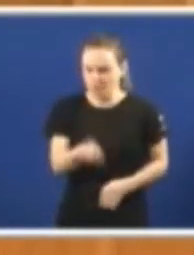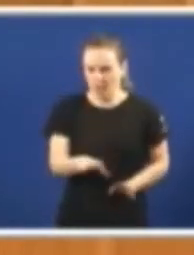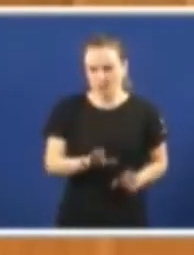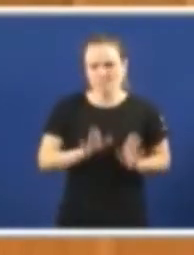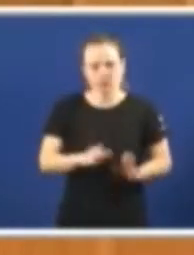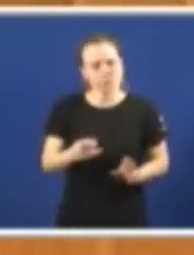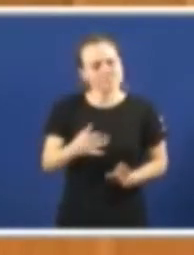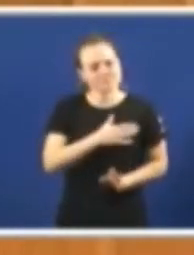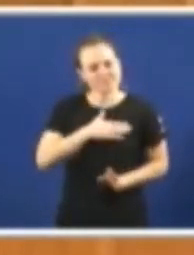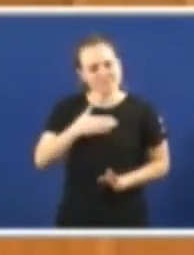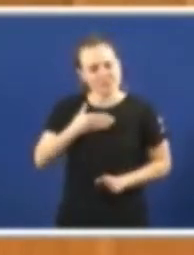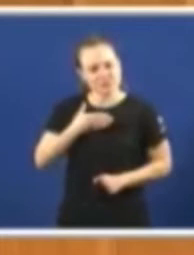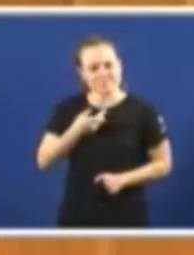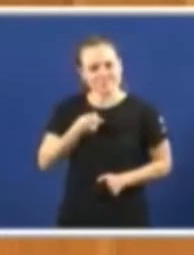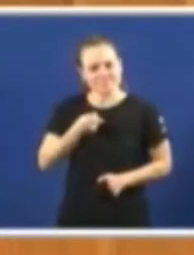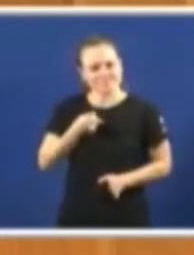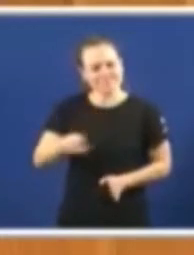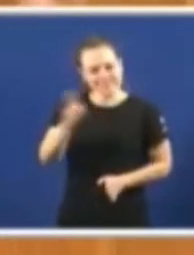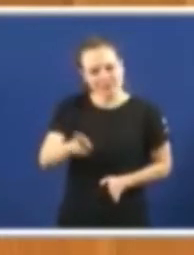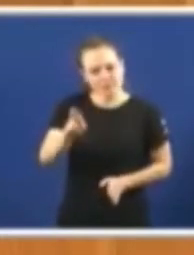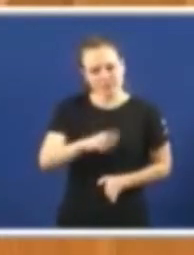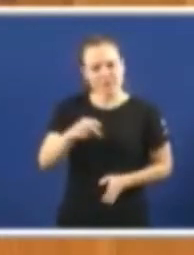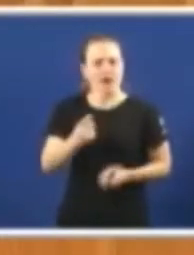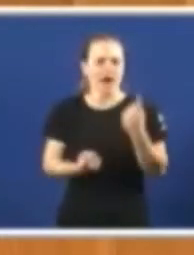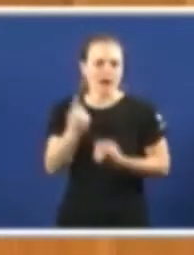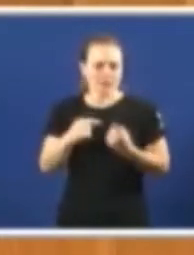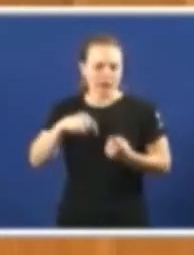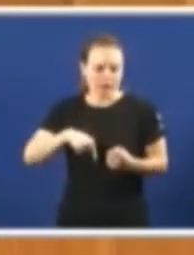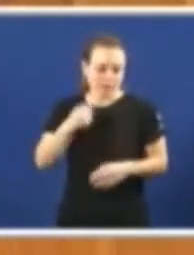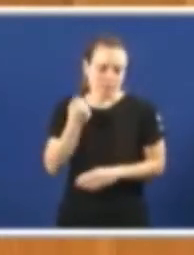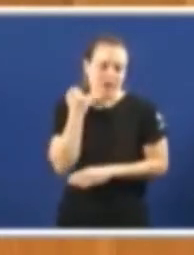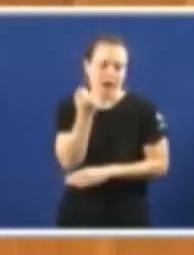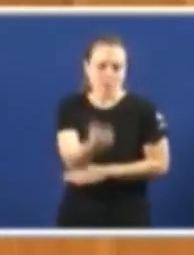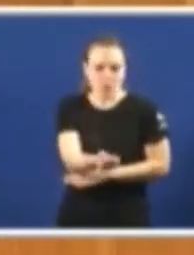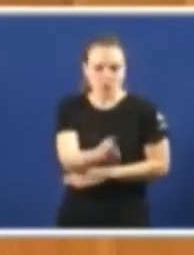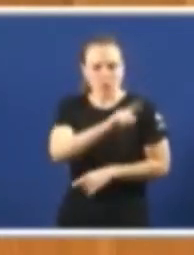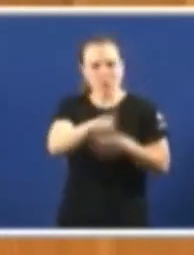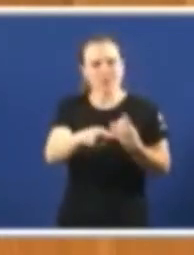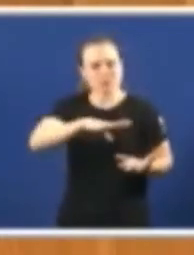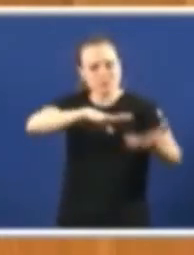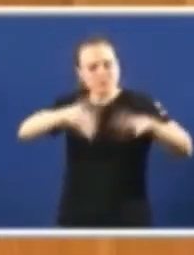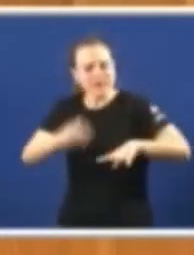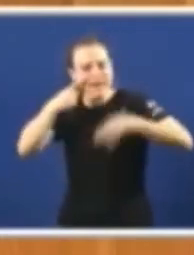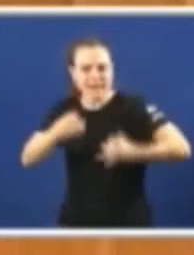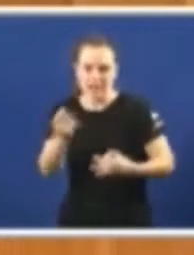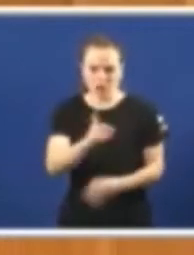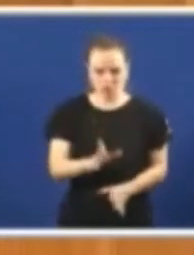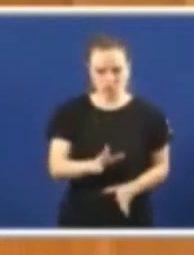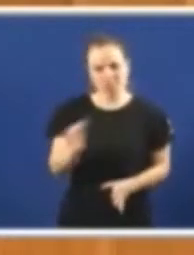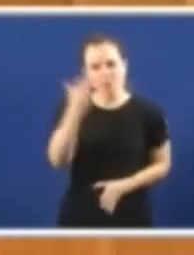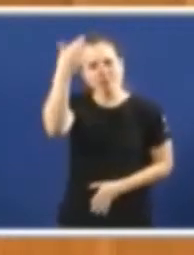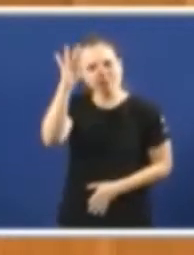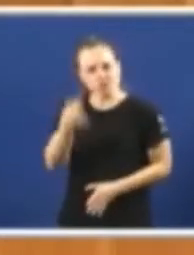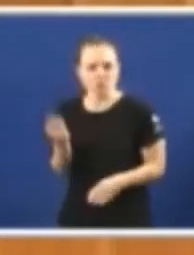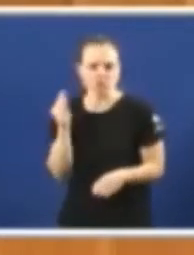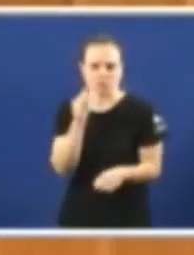en que moitas veces aprobamos aquí iniciativas que despois non teñen correlato con accións concretas. Temos que dotarnos orzamentariamente e temos que facer un